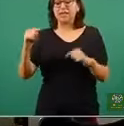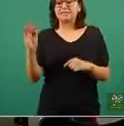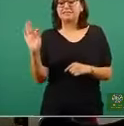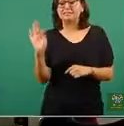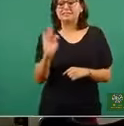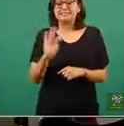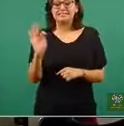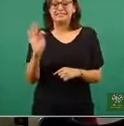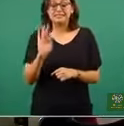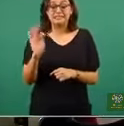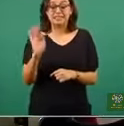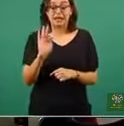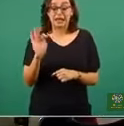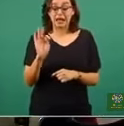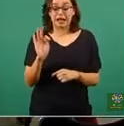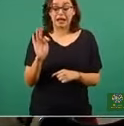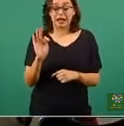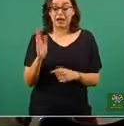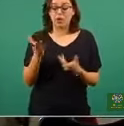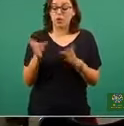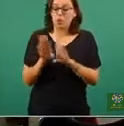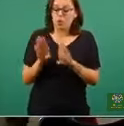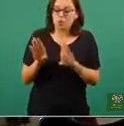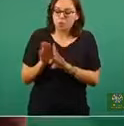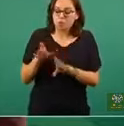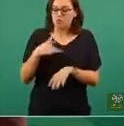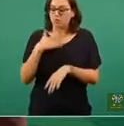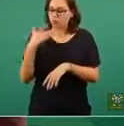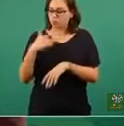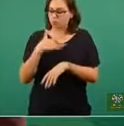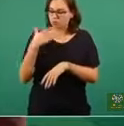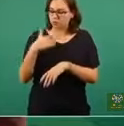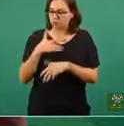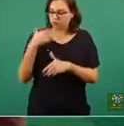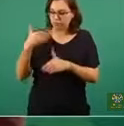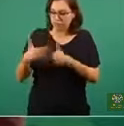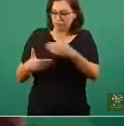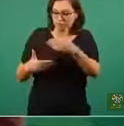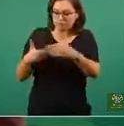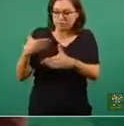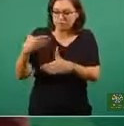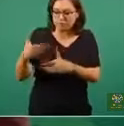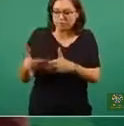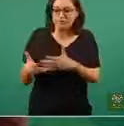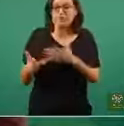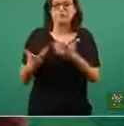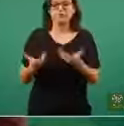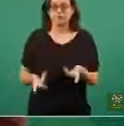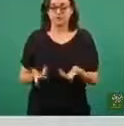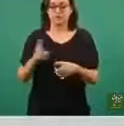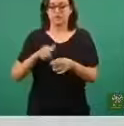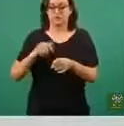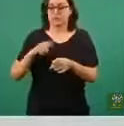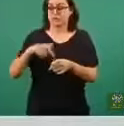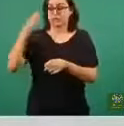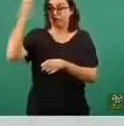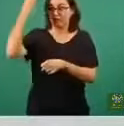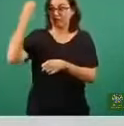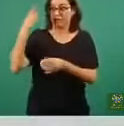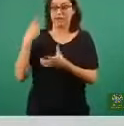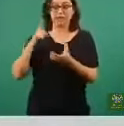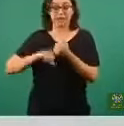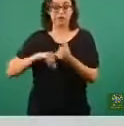pero hay un producto específico de tendencia que mide el semáforo de riesgo epidemiológico y que además es producido por el equipo